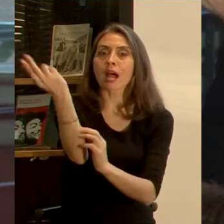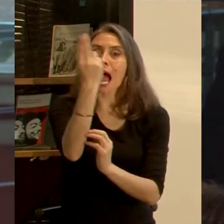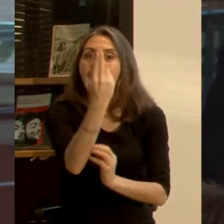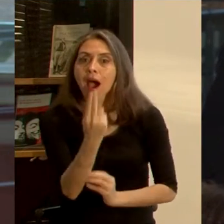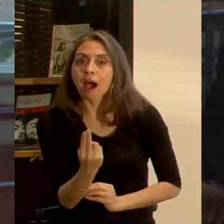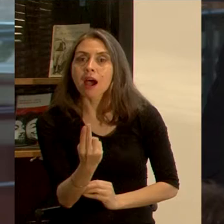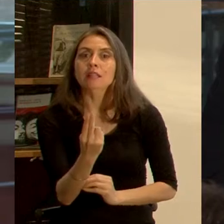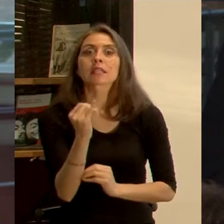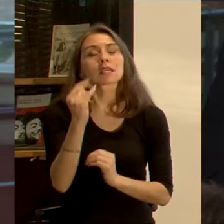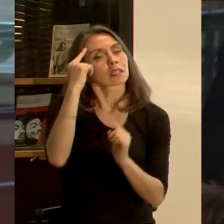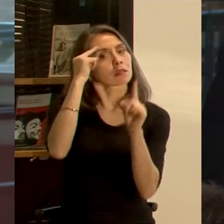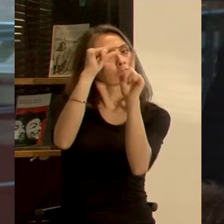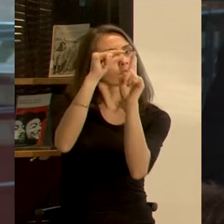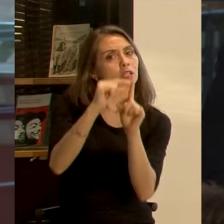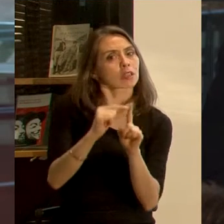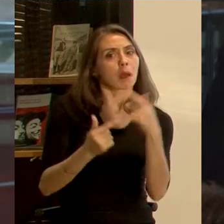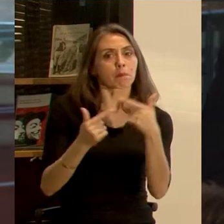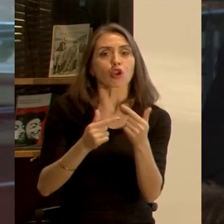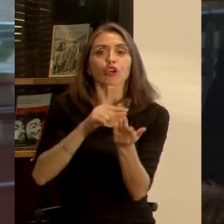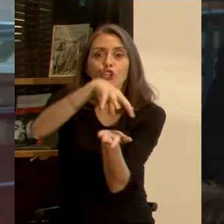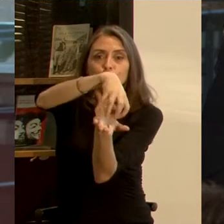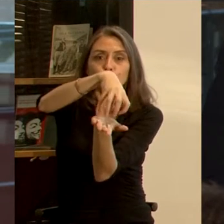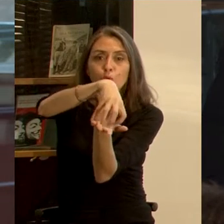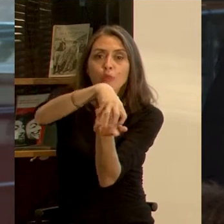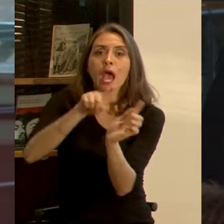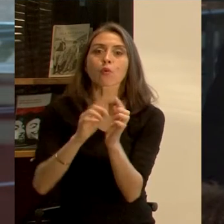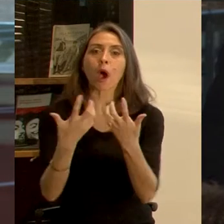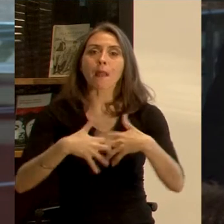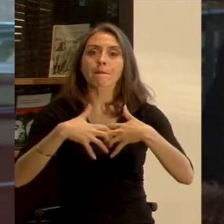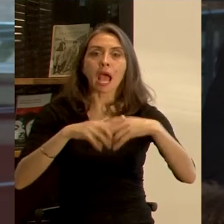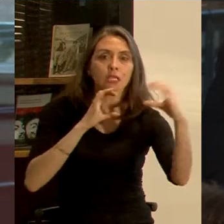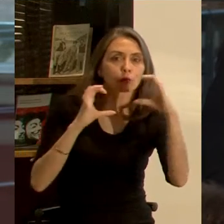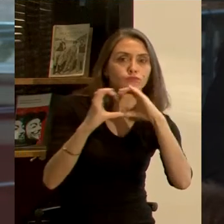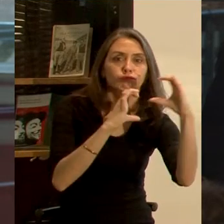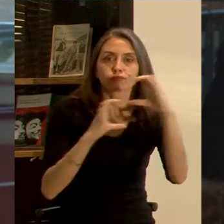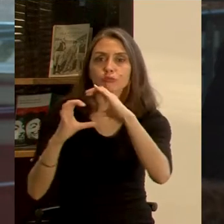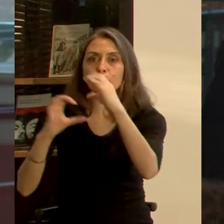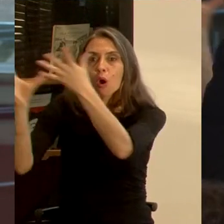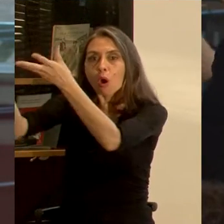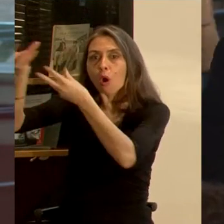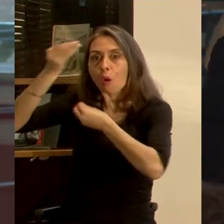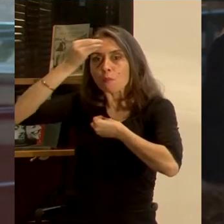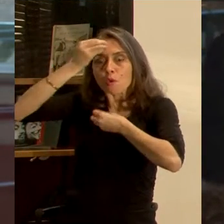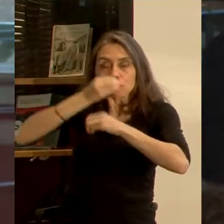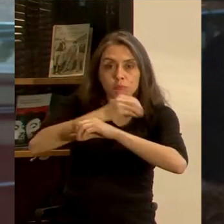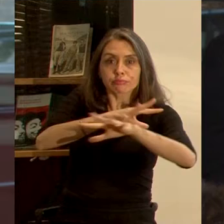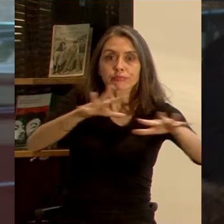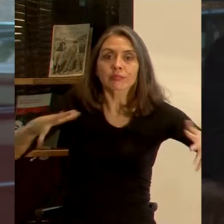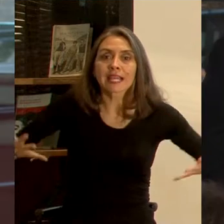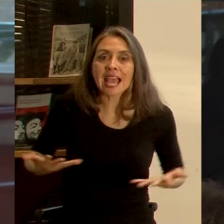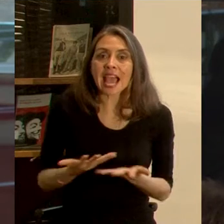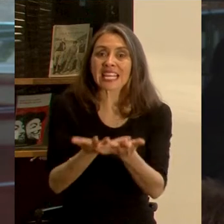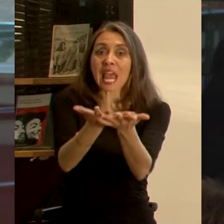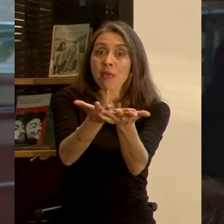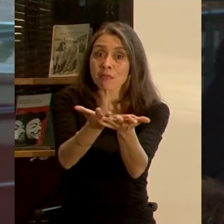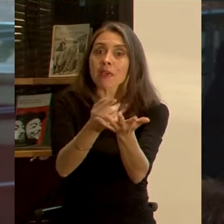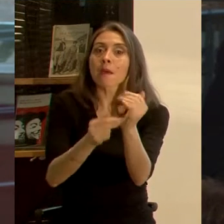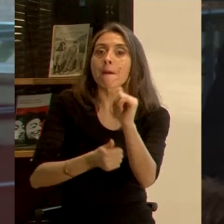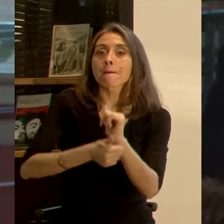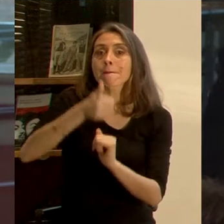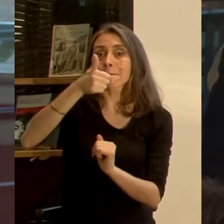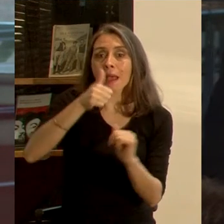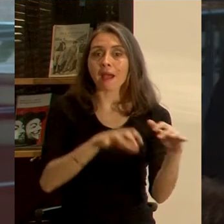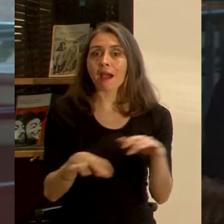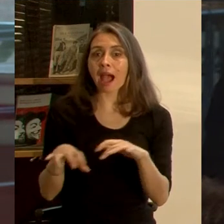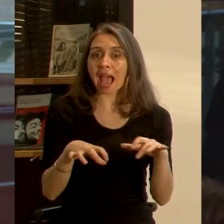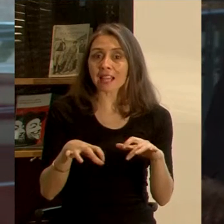conceptos políticos. La ciudad es una máquina de comunicar, una inmensa red en cuyo seno la mayoría de